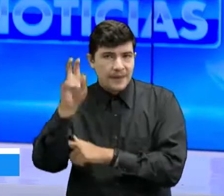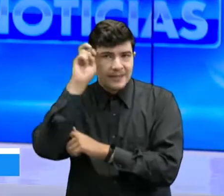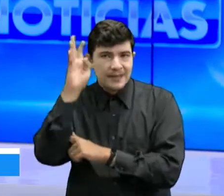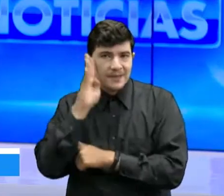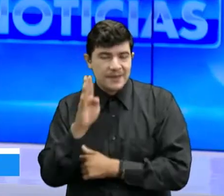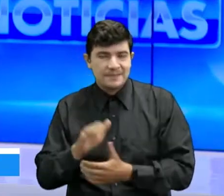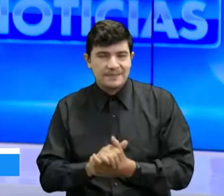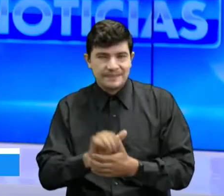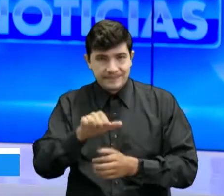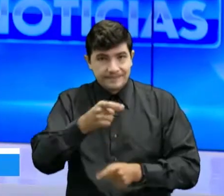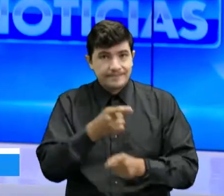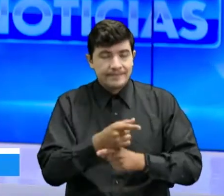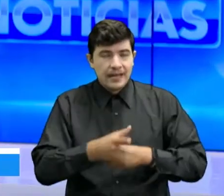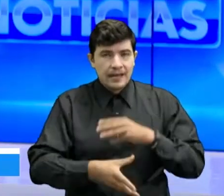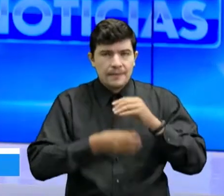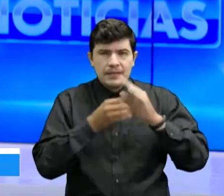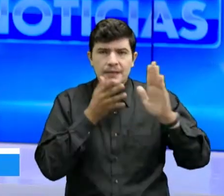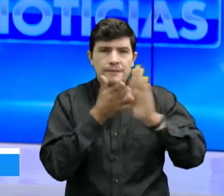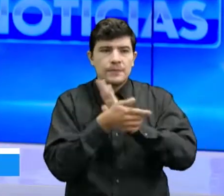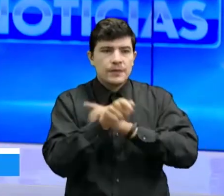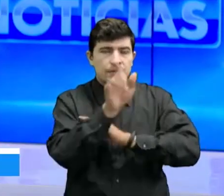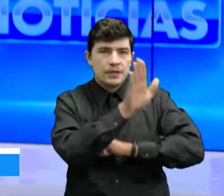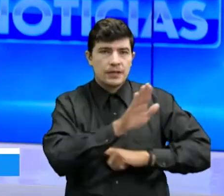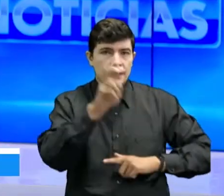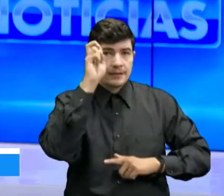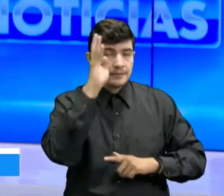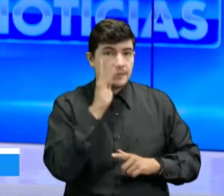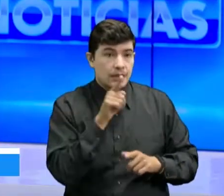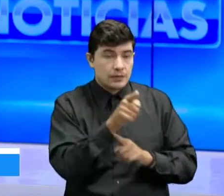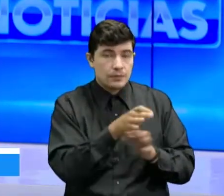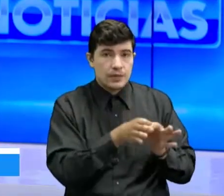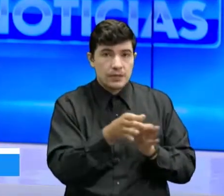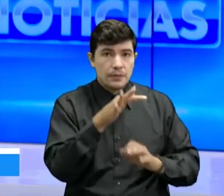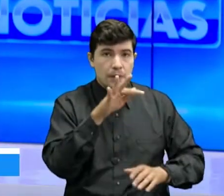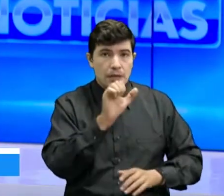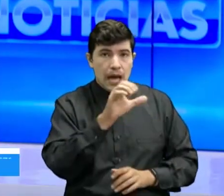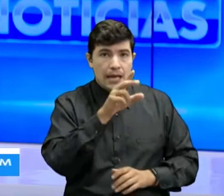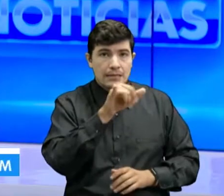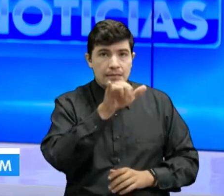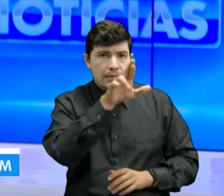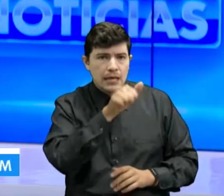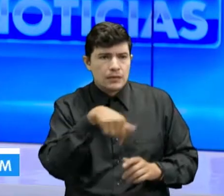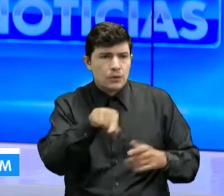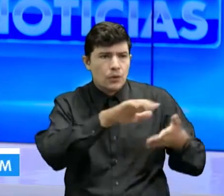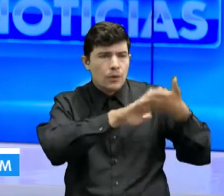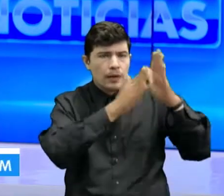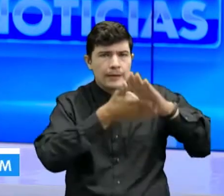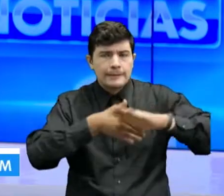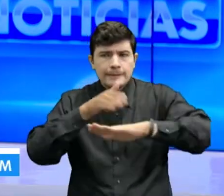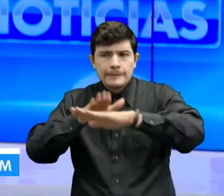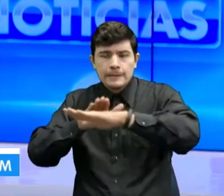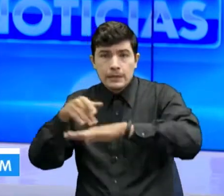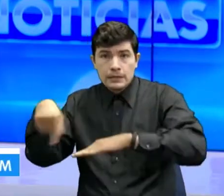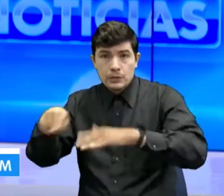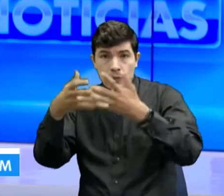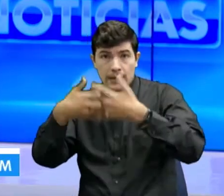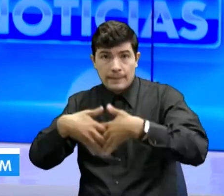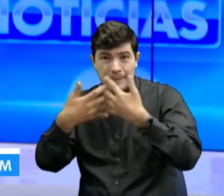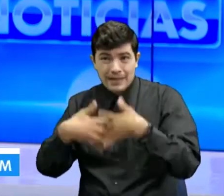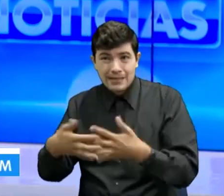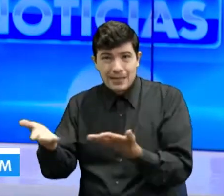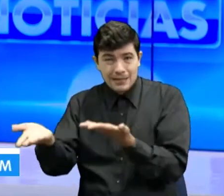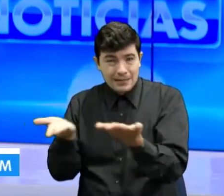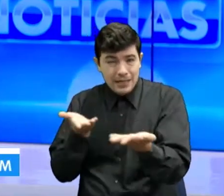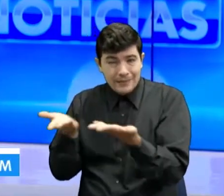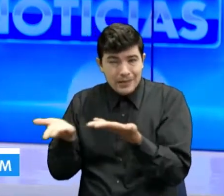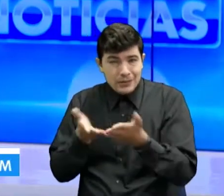Y seguimos justamente con información de Norte de Santander porque en el municipio de Cáchira la comunidad hace un llamado a las empresas prestadoras de este servicio